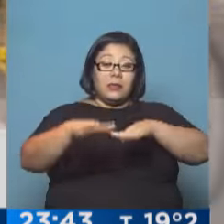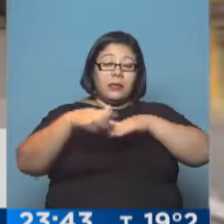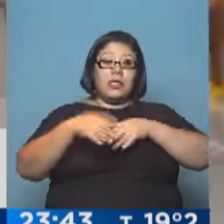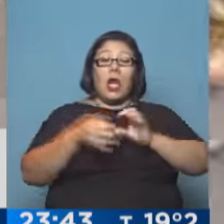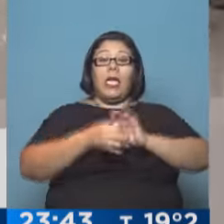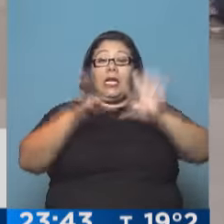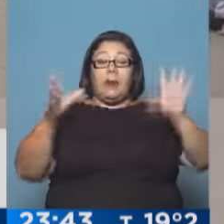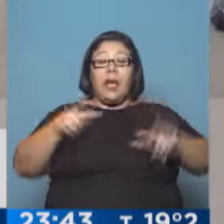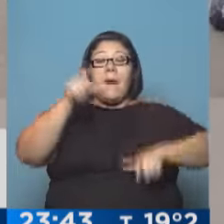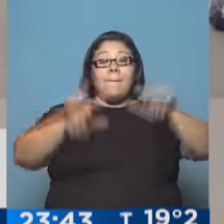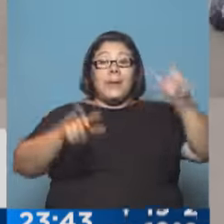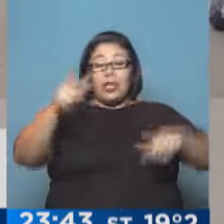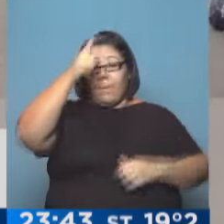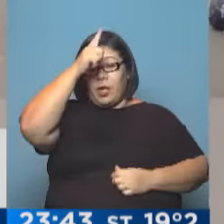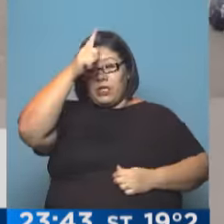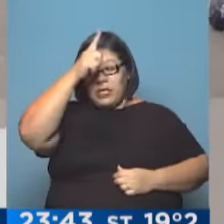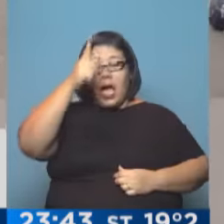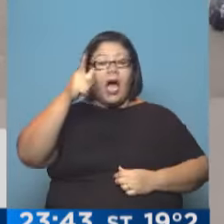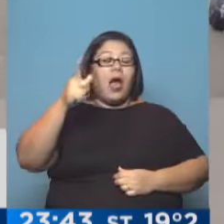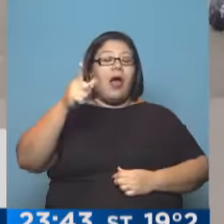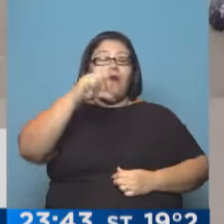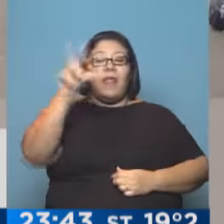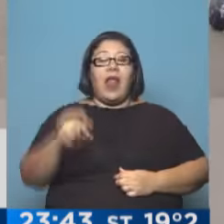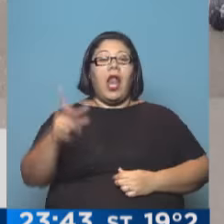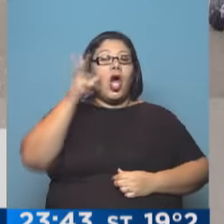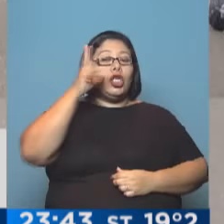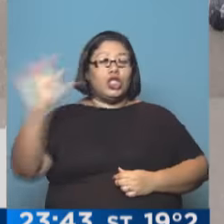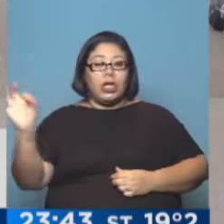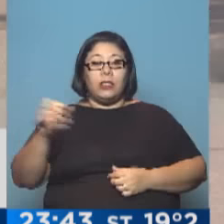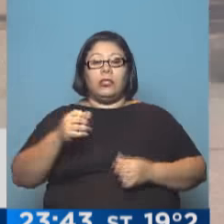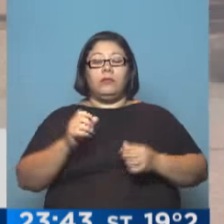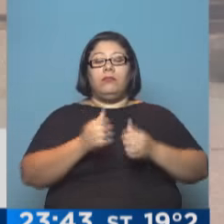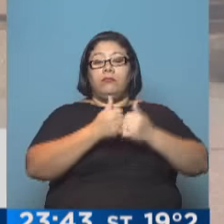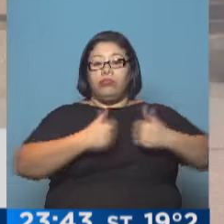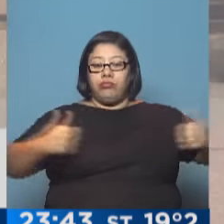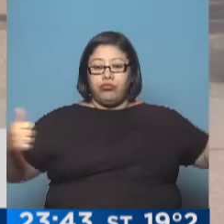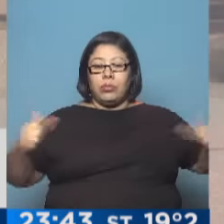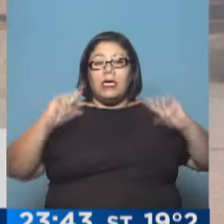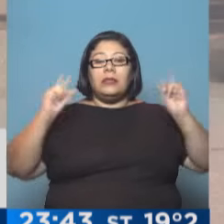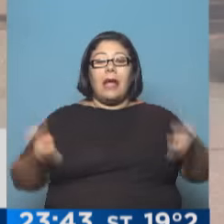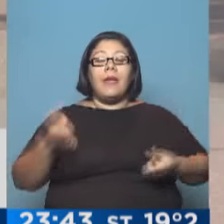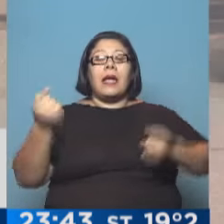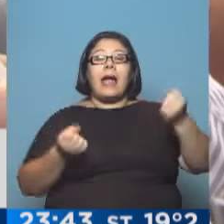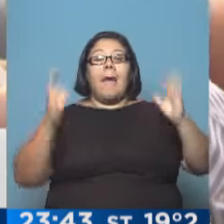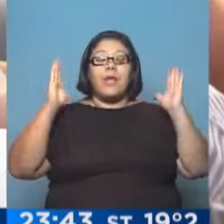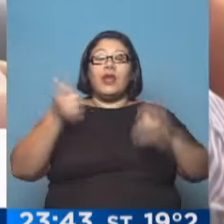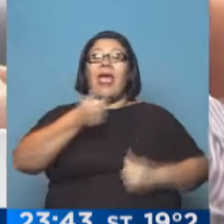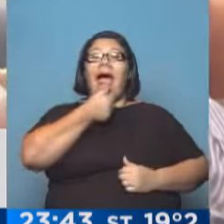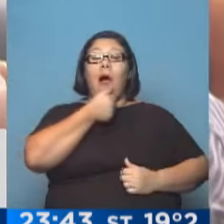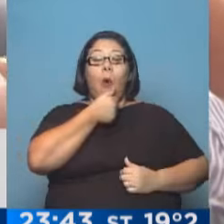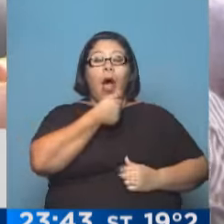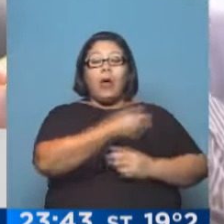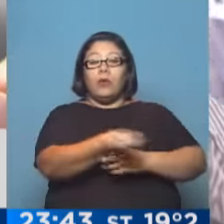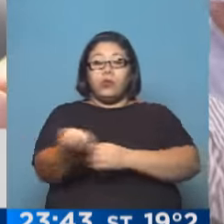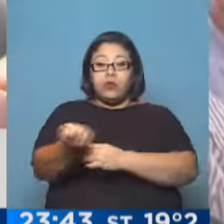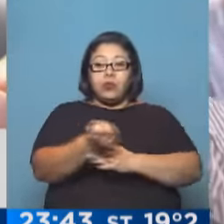Policía Federal se ubicaron en fila, escoltados por carros hidrantes y agentes motorizados. Yo creo que el gobierno de la